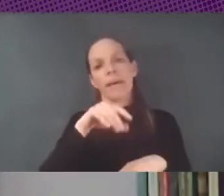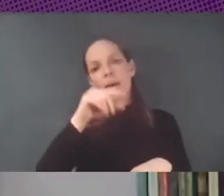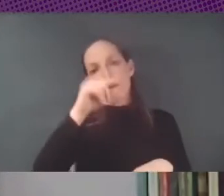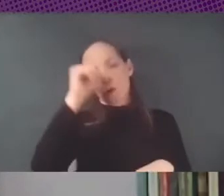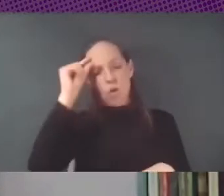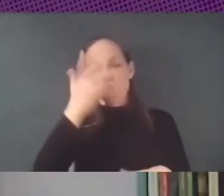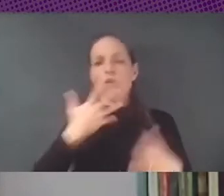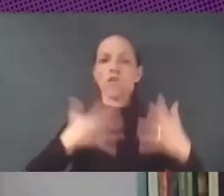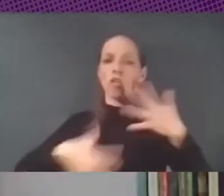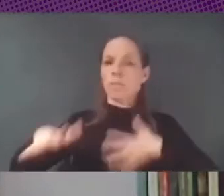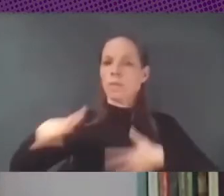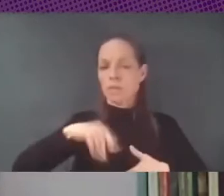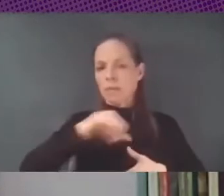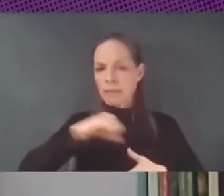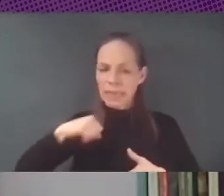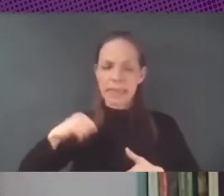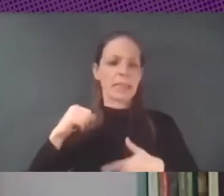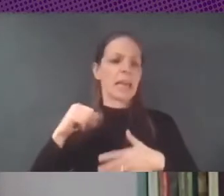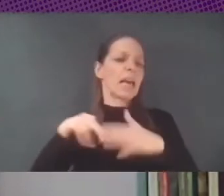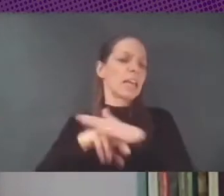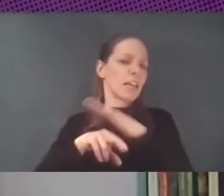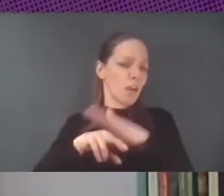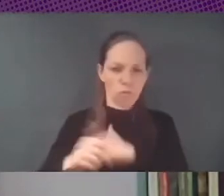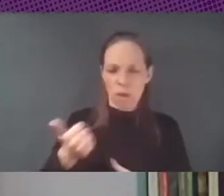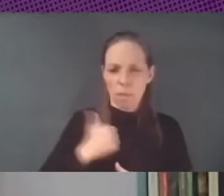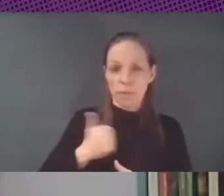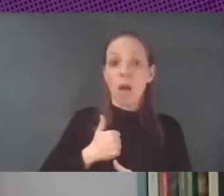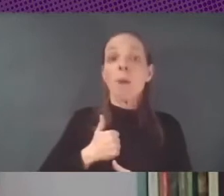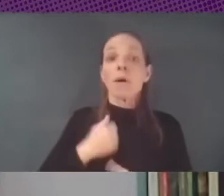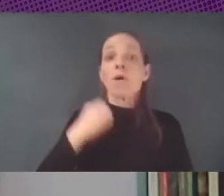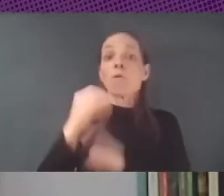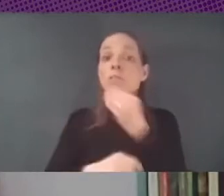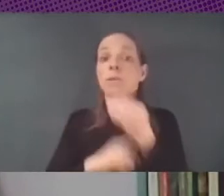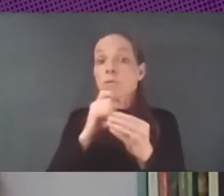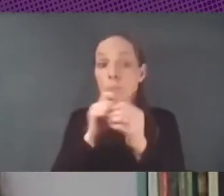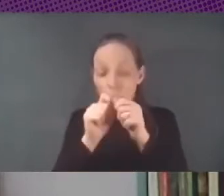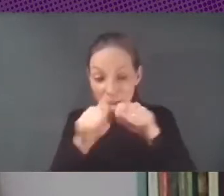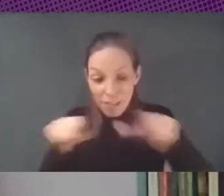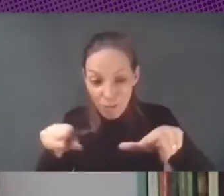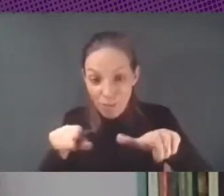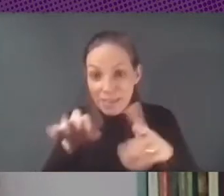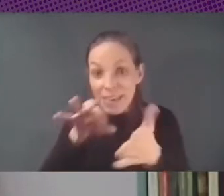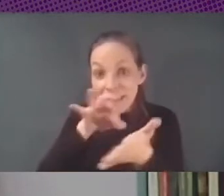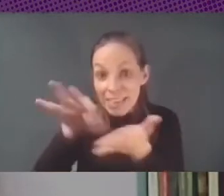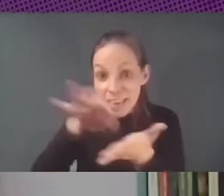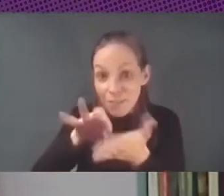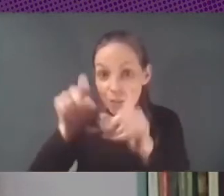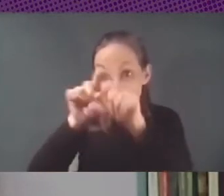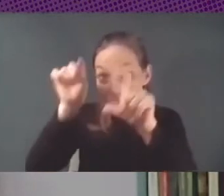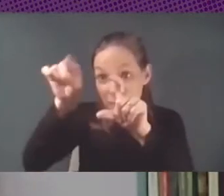pero en la mayoría de los casos lo hacemos utilizando plataformas y servicios que persiguen exactamente lo contrario